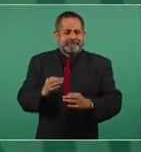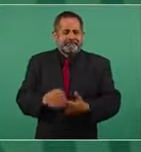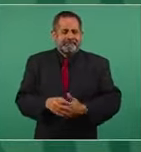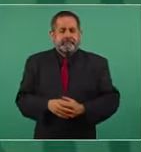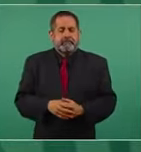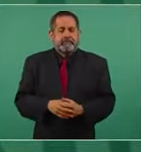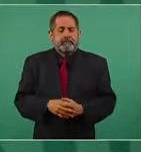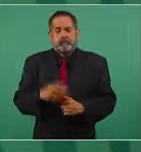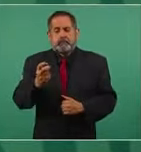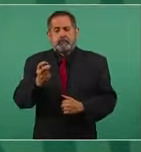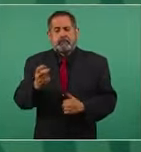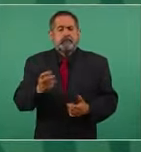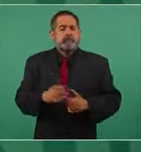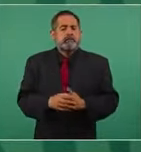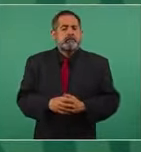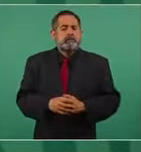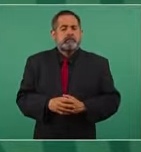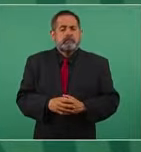por eso